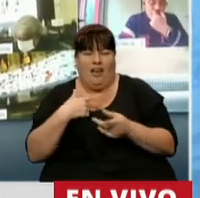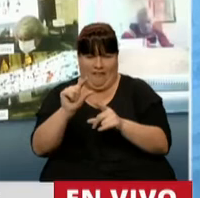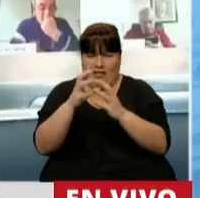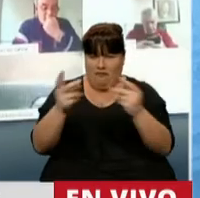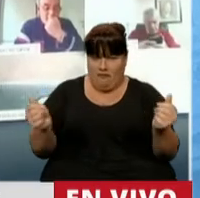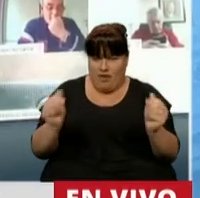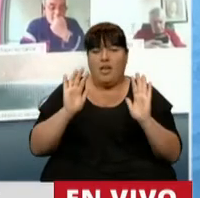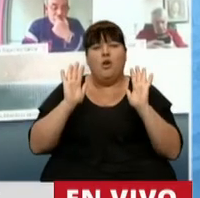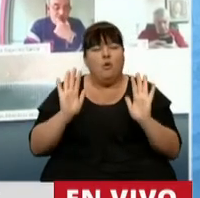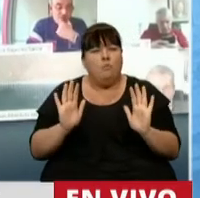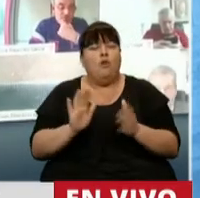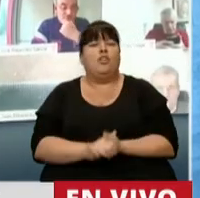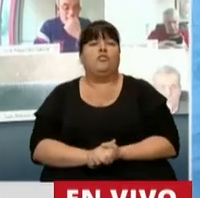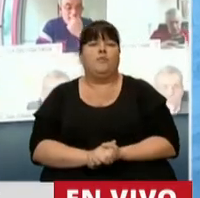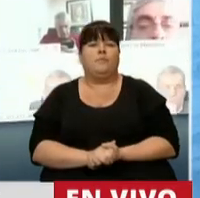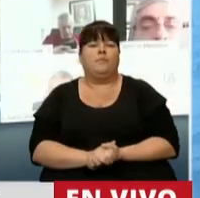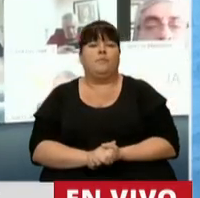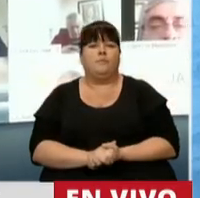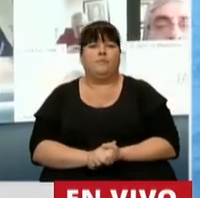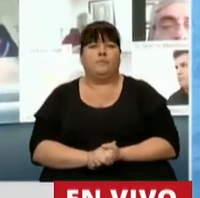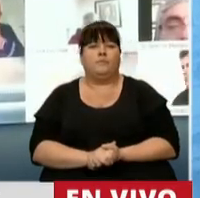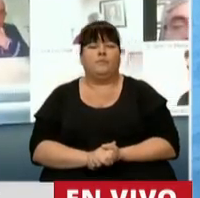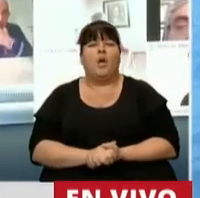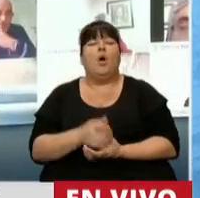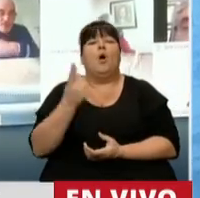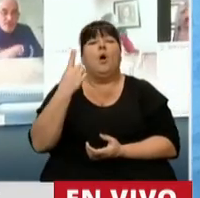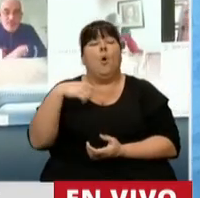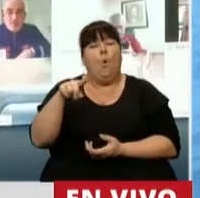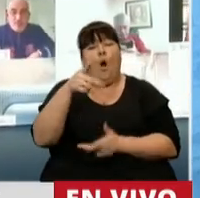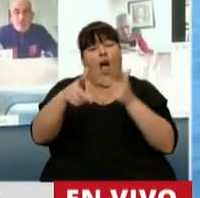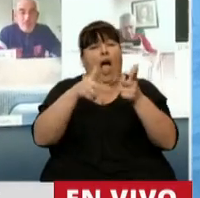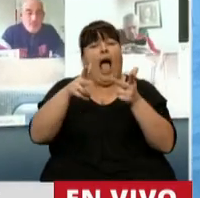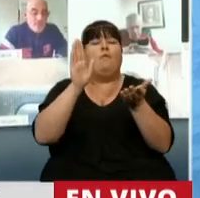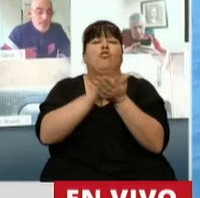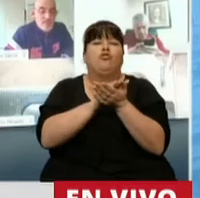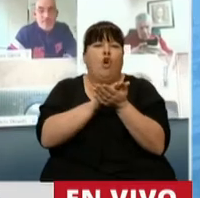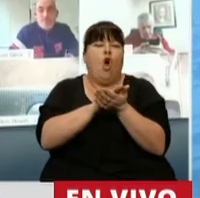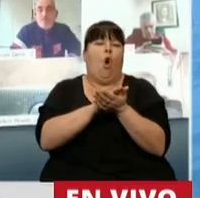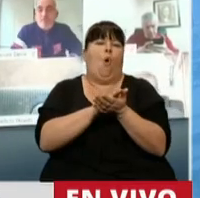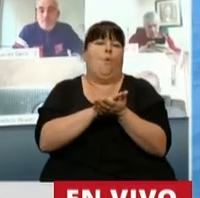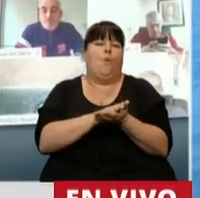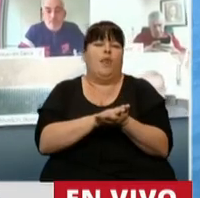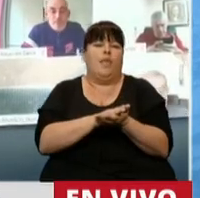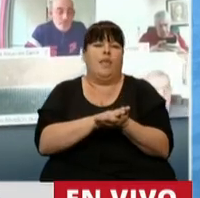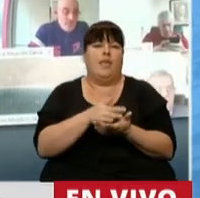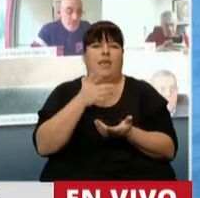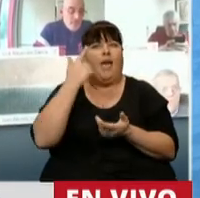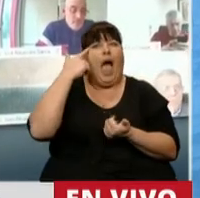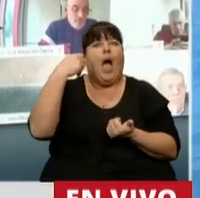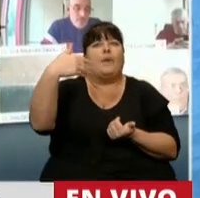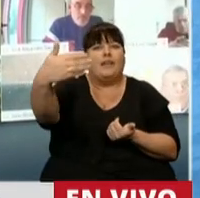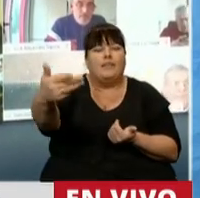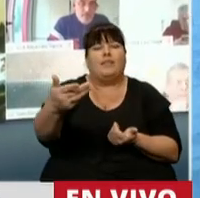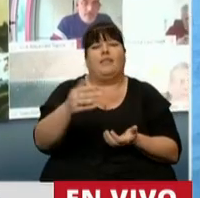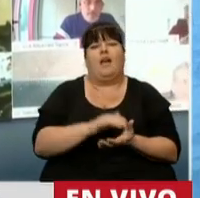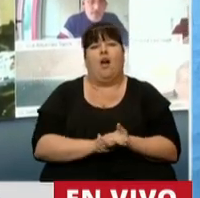terminando, Presidente. Por eso creo que cuando acá se habla de darle una perspectiva